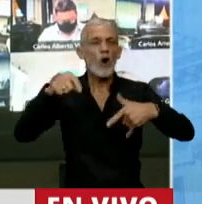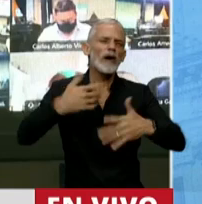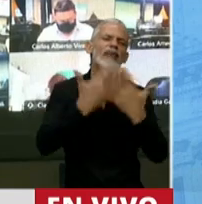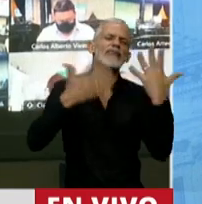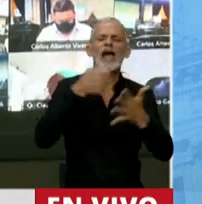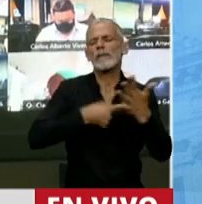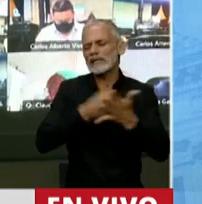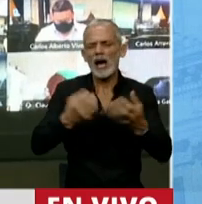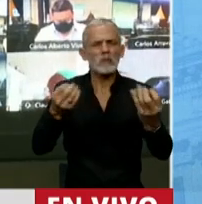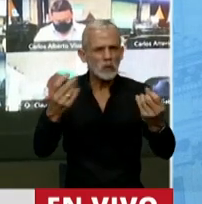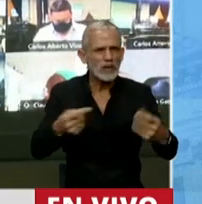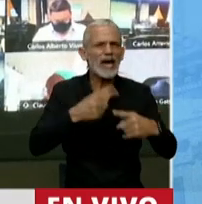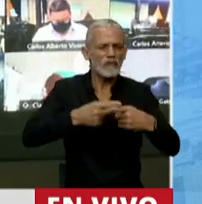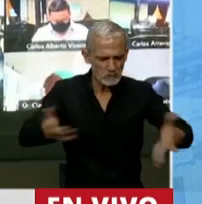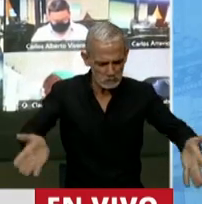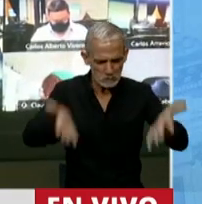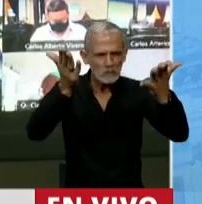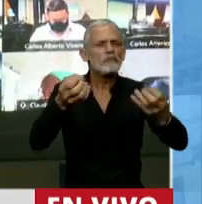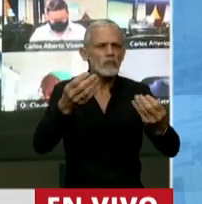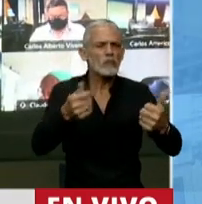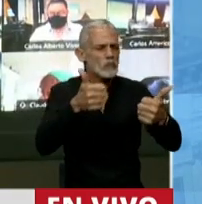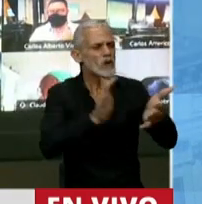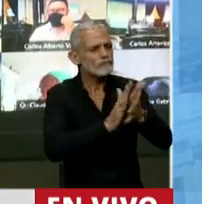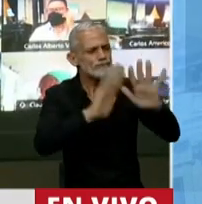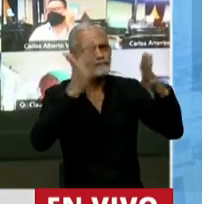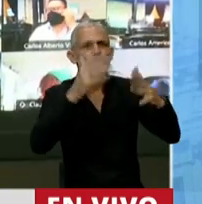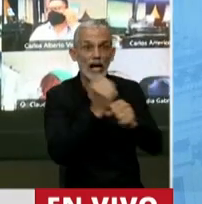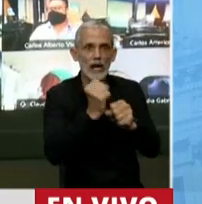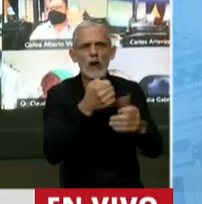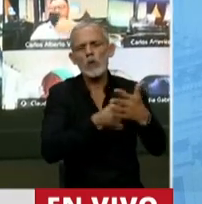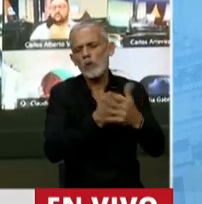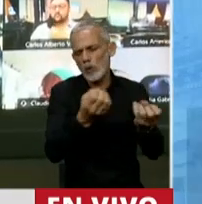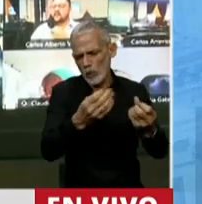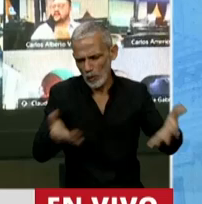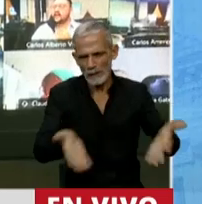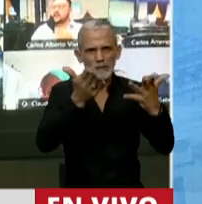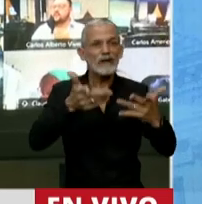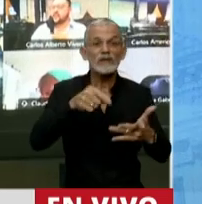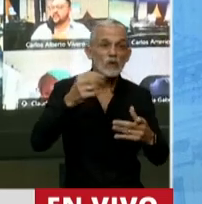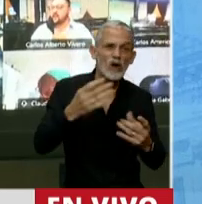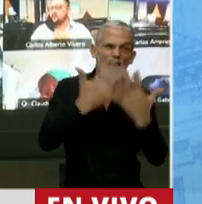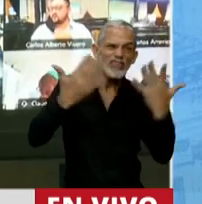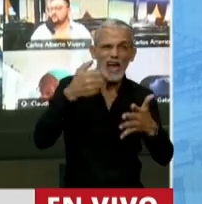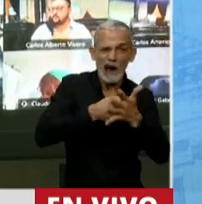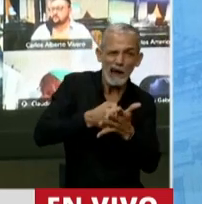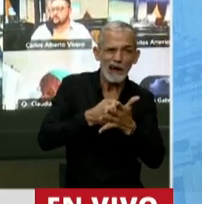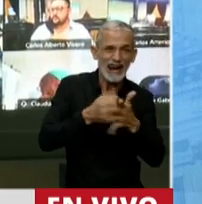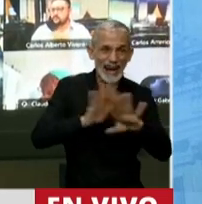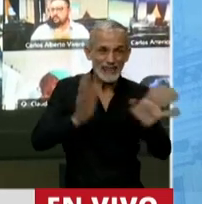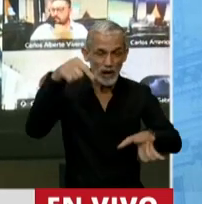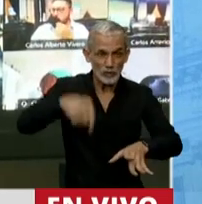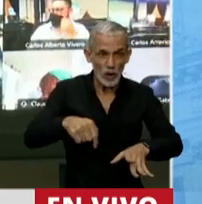militancia, festéjenlo, se lo merecen, han hecho un enorme esfuerzo, pero que no sea esta